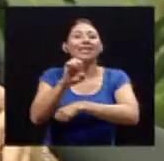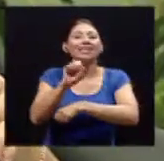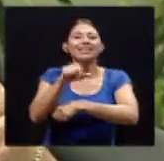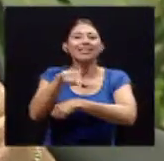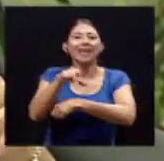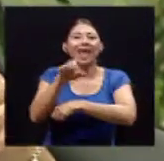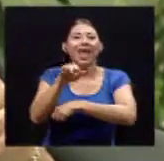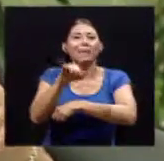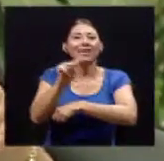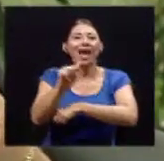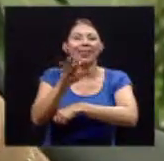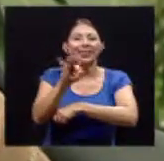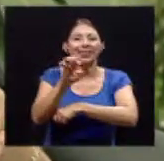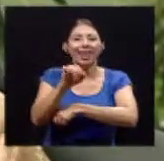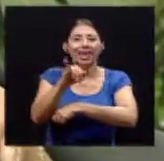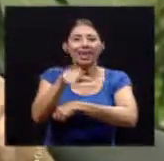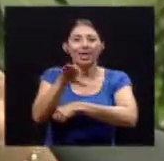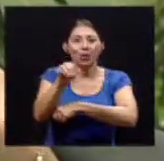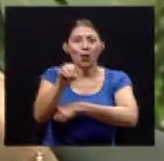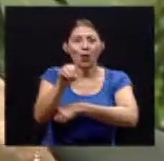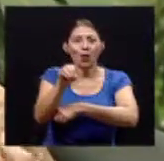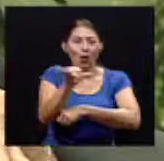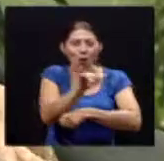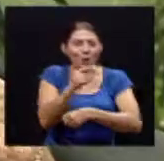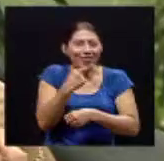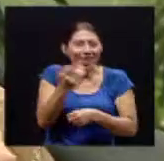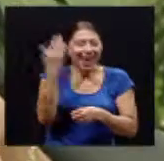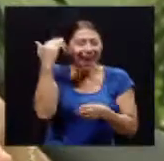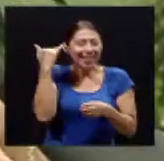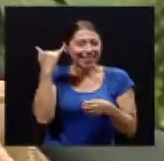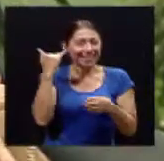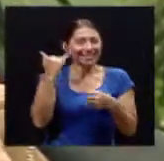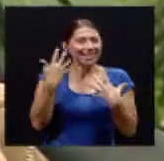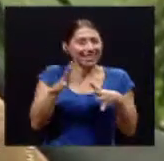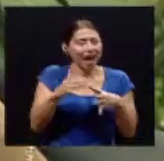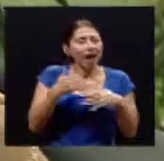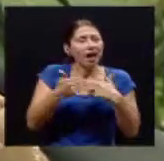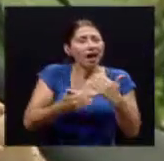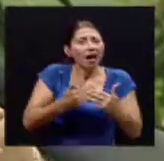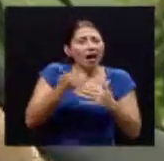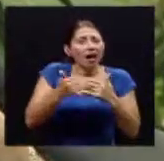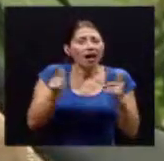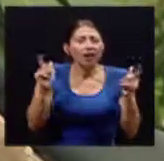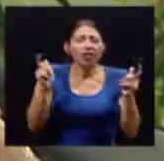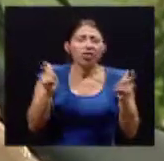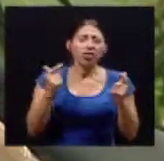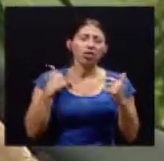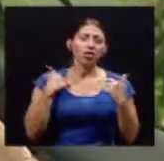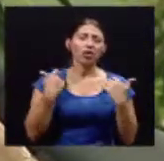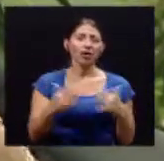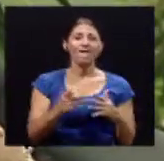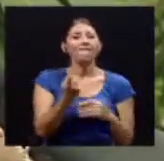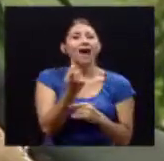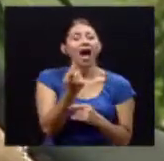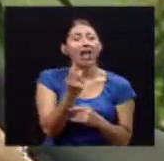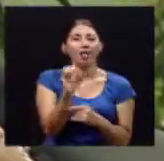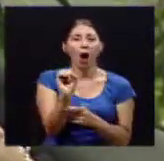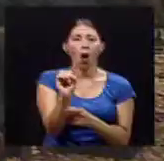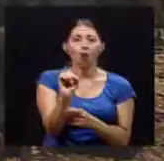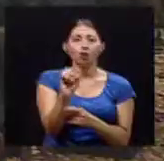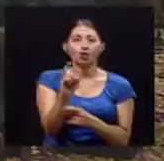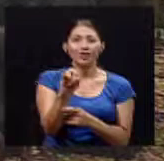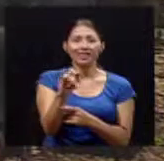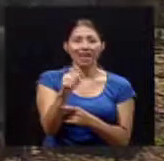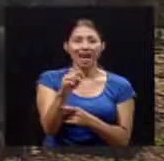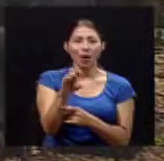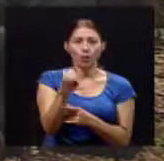que se le hace a la piedra se hace en esos momentos en que falta el oxígeno en los tejidos una preguntita entre